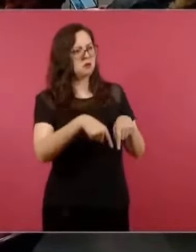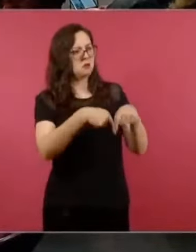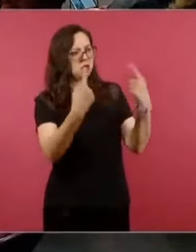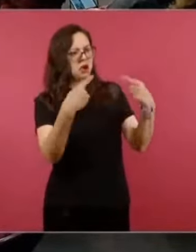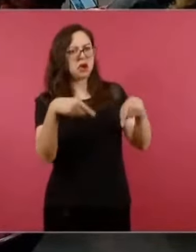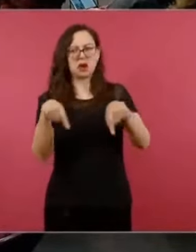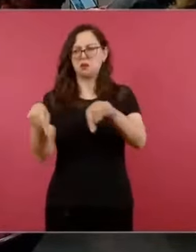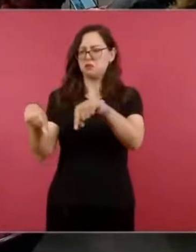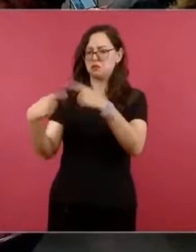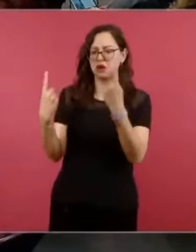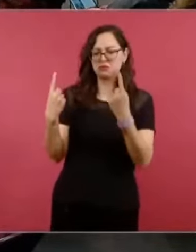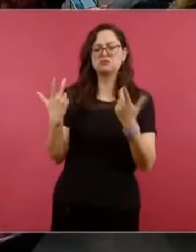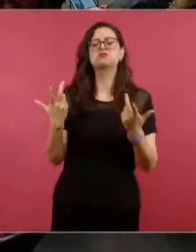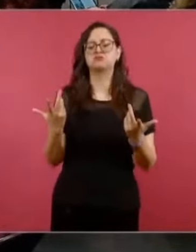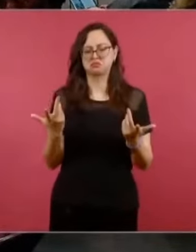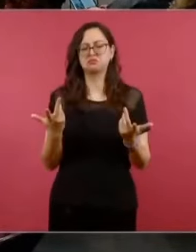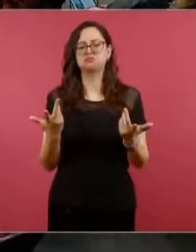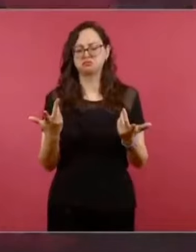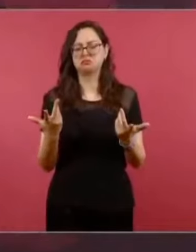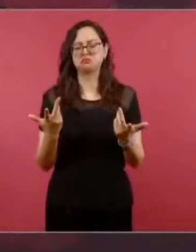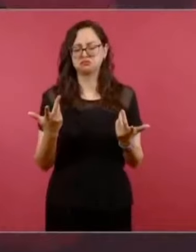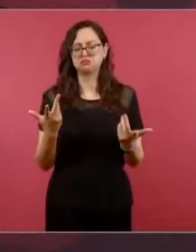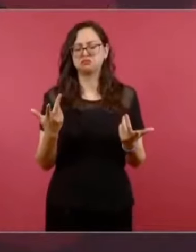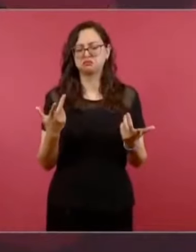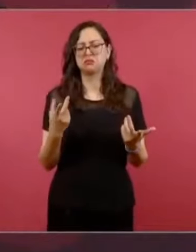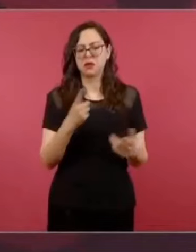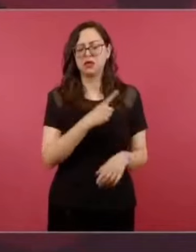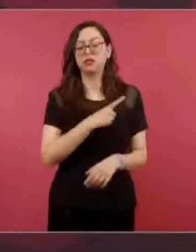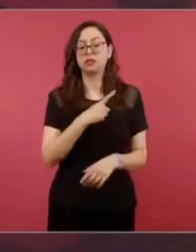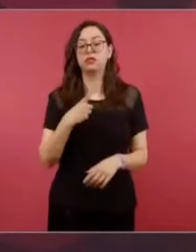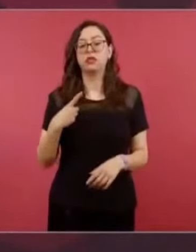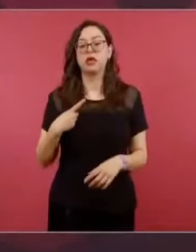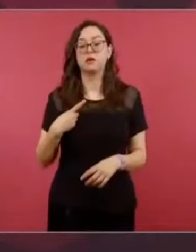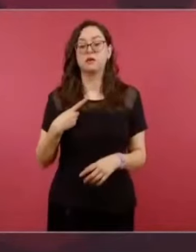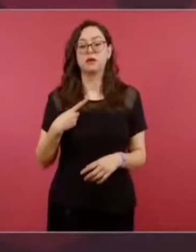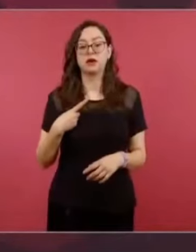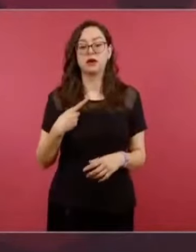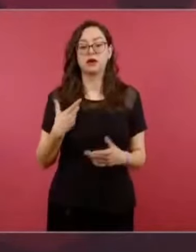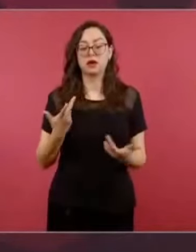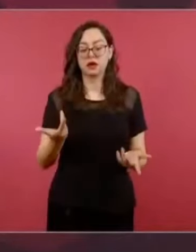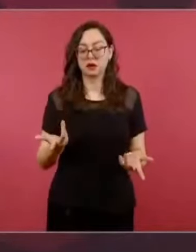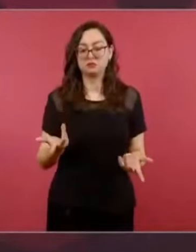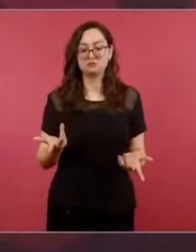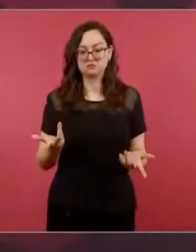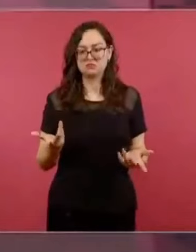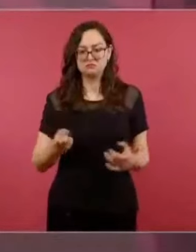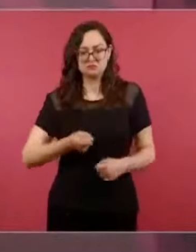expresen, que se manifiesten, incluso